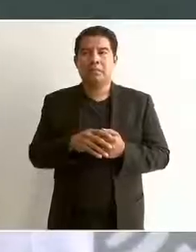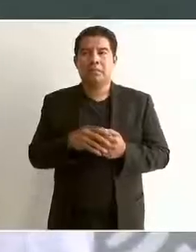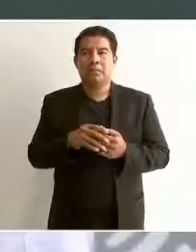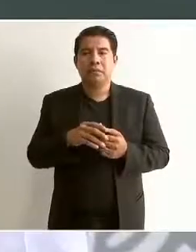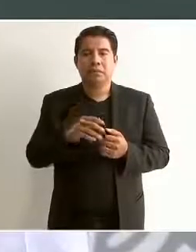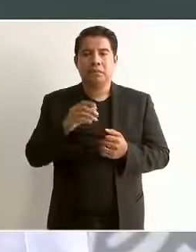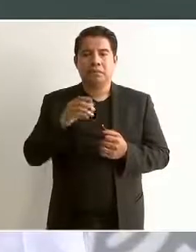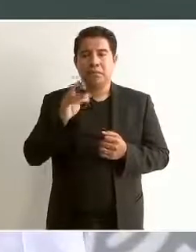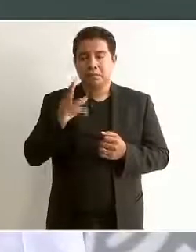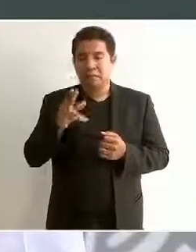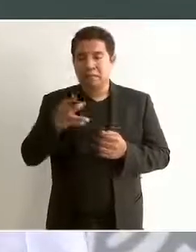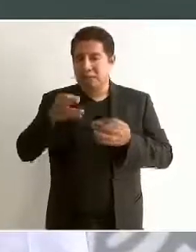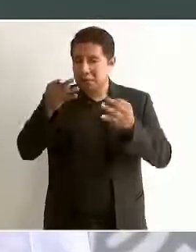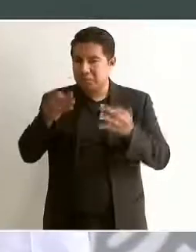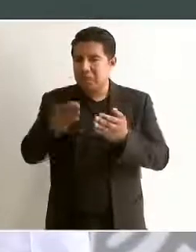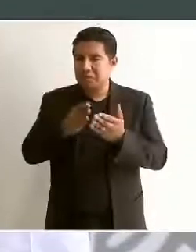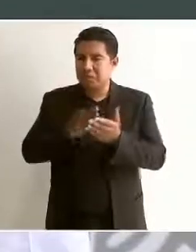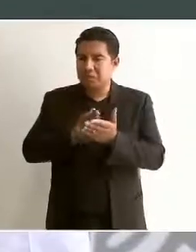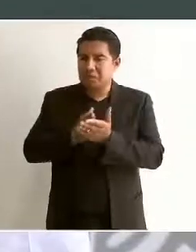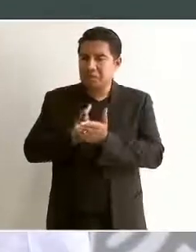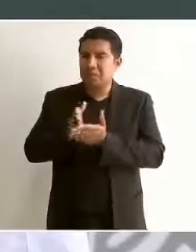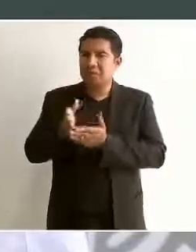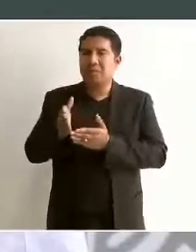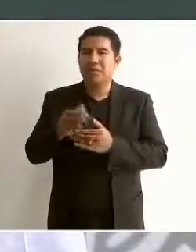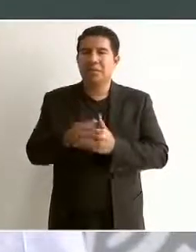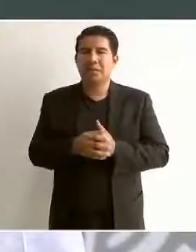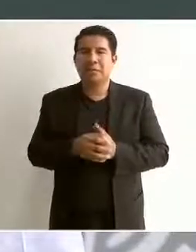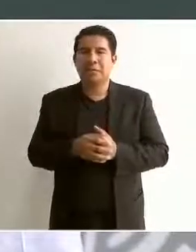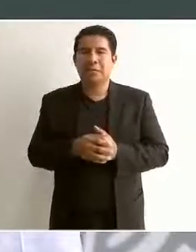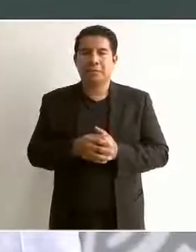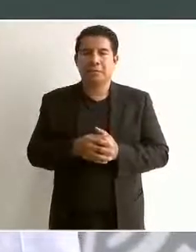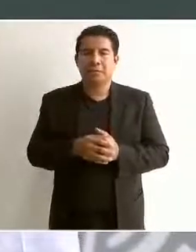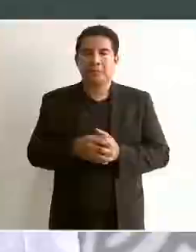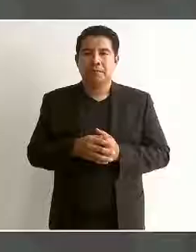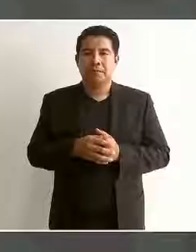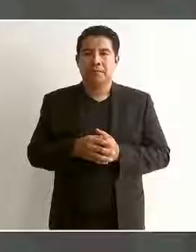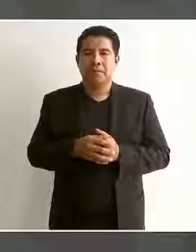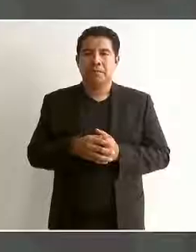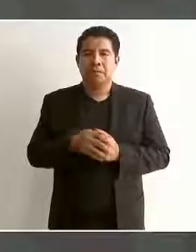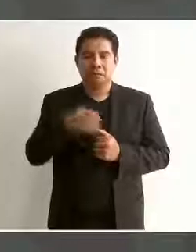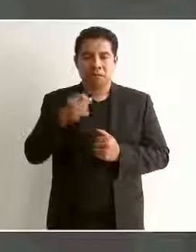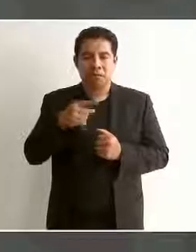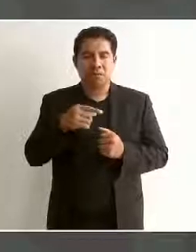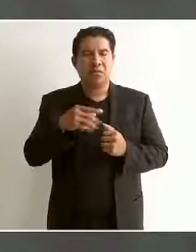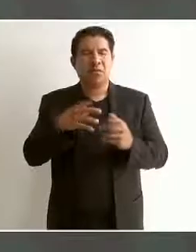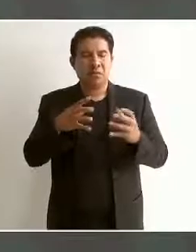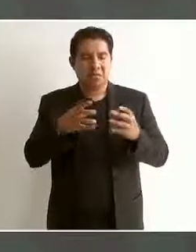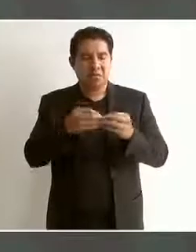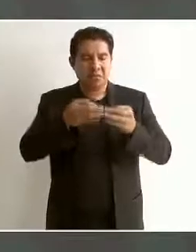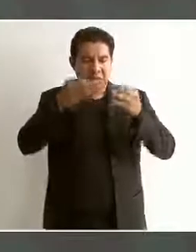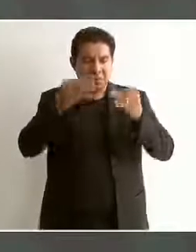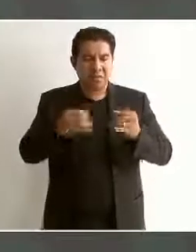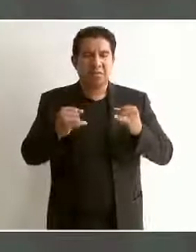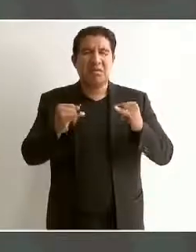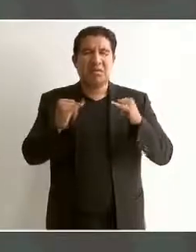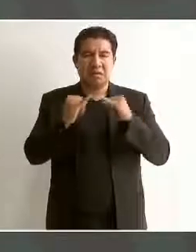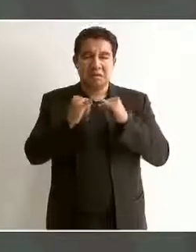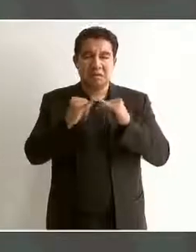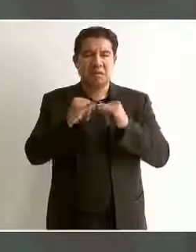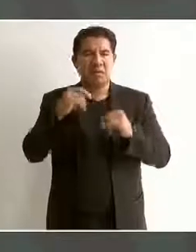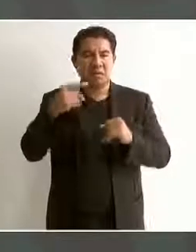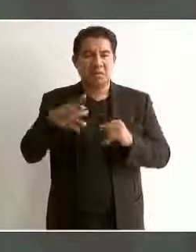su lealtad por su institucionalidad por su